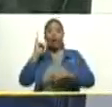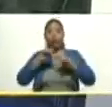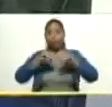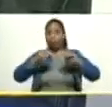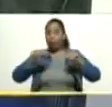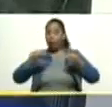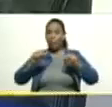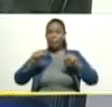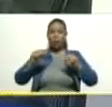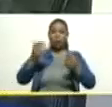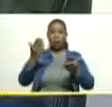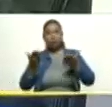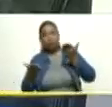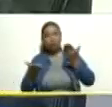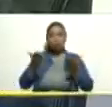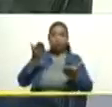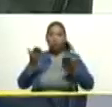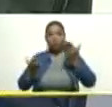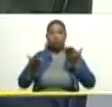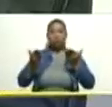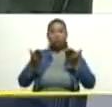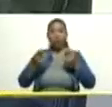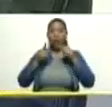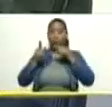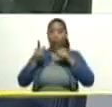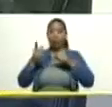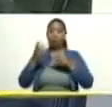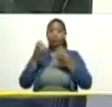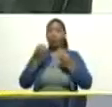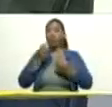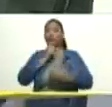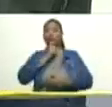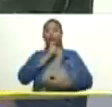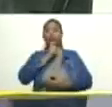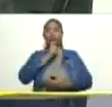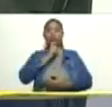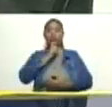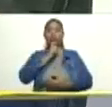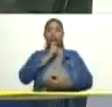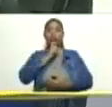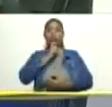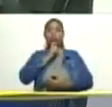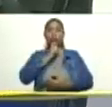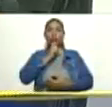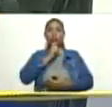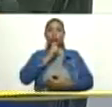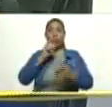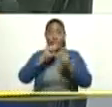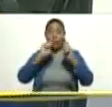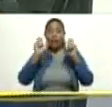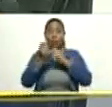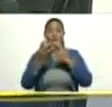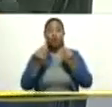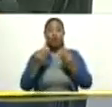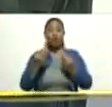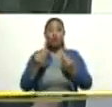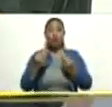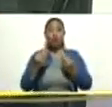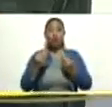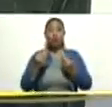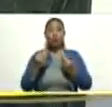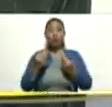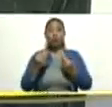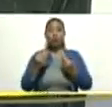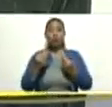lo comentaba, también ha sido, ya es muy difícil el pronóstico. Nos cambia constantemente las condiciones de temperatura y